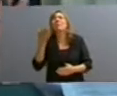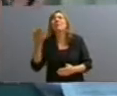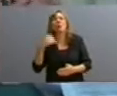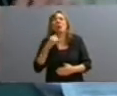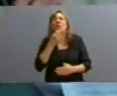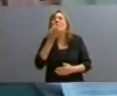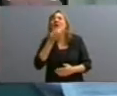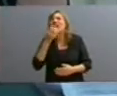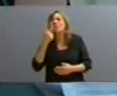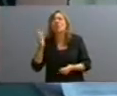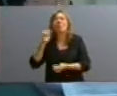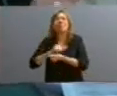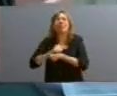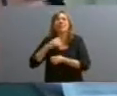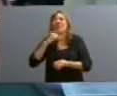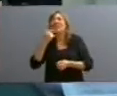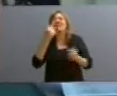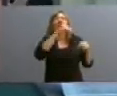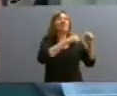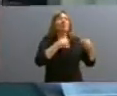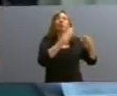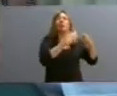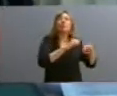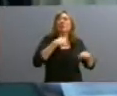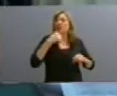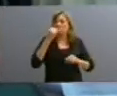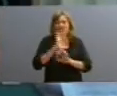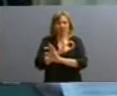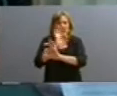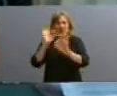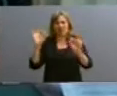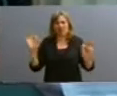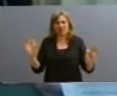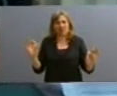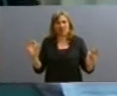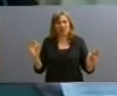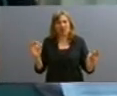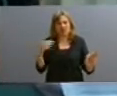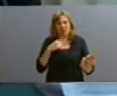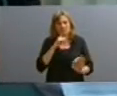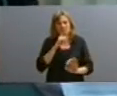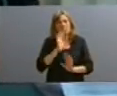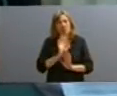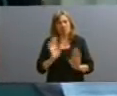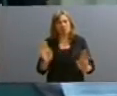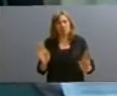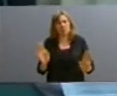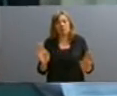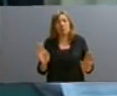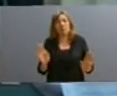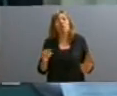nunca hice declaraciones a la prensa diciéndose tal cosa, descubrí tal otra, porque era una cosa muy grave. Tuve, sí,